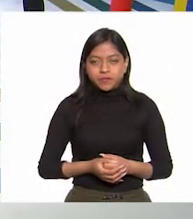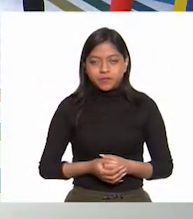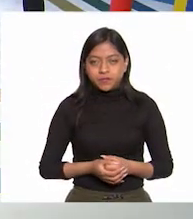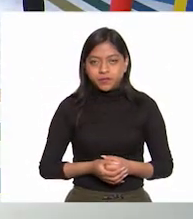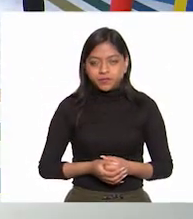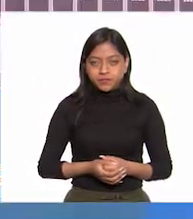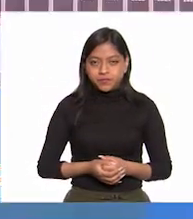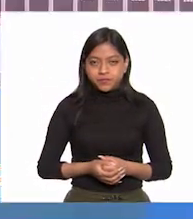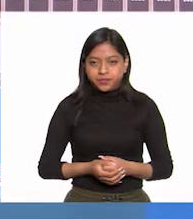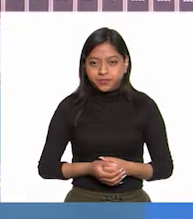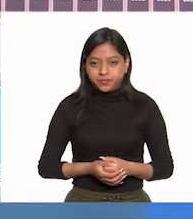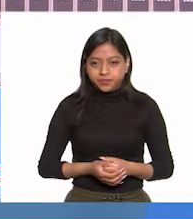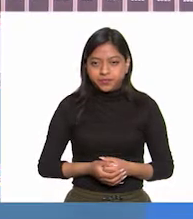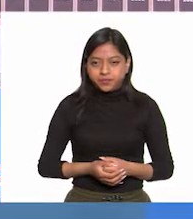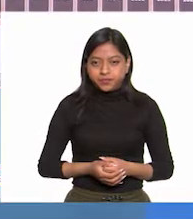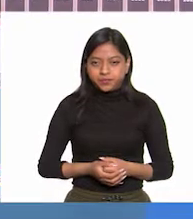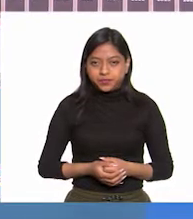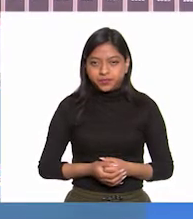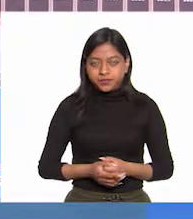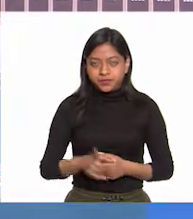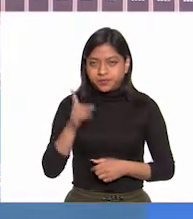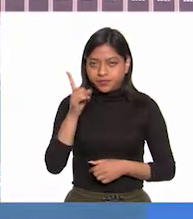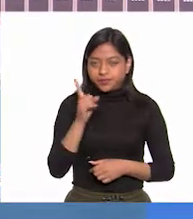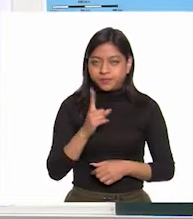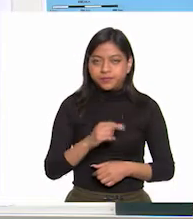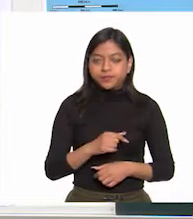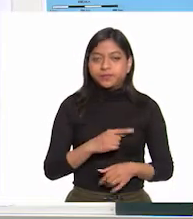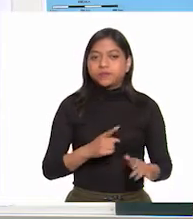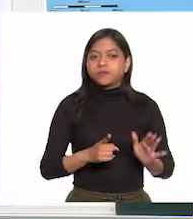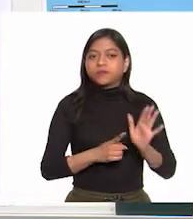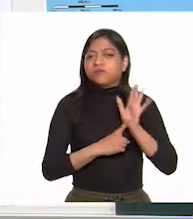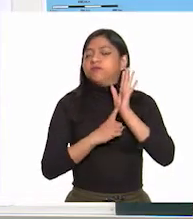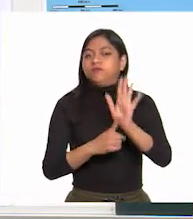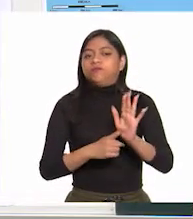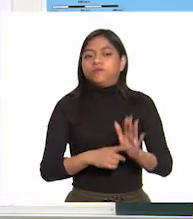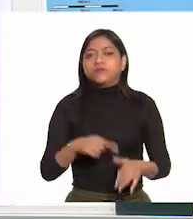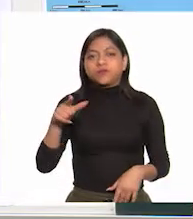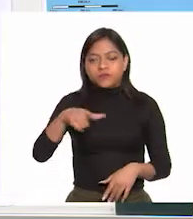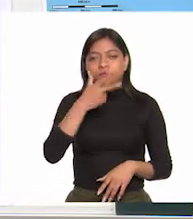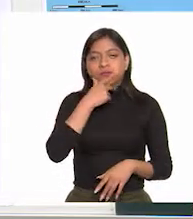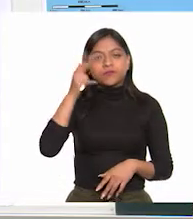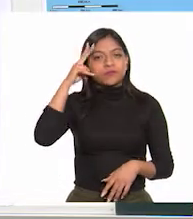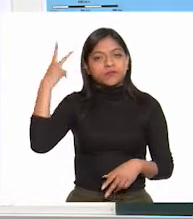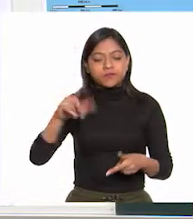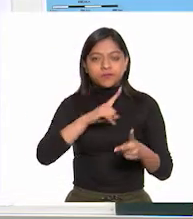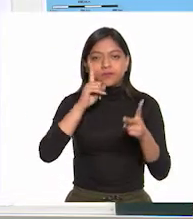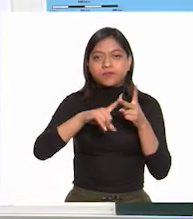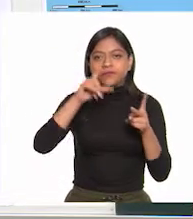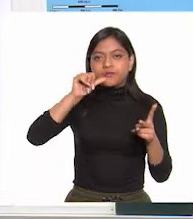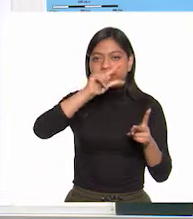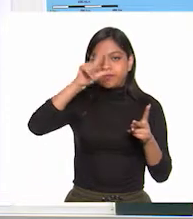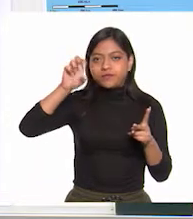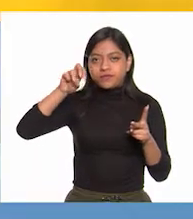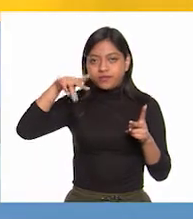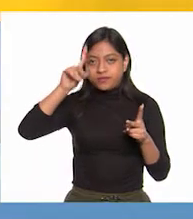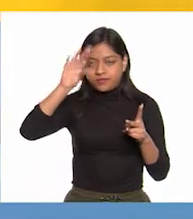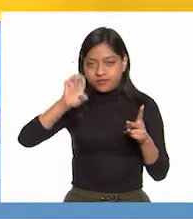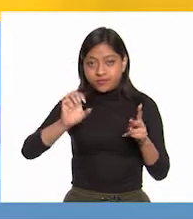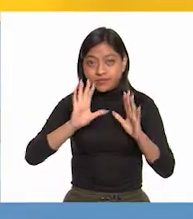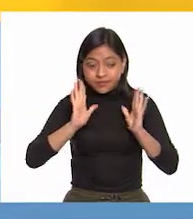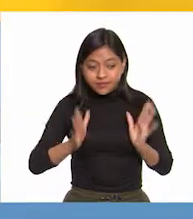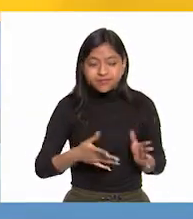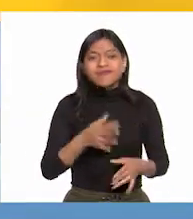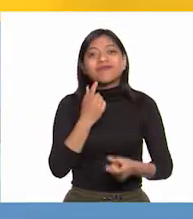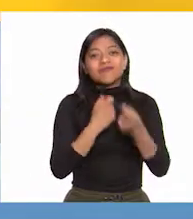y ahí tenemos a nuestros primeros representantes. Miguel Hidalgo e Ignacio Allende. Después de algunos éxitos